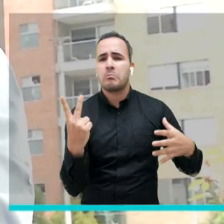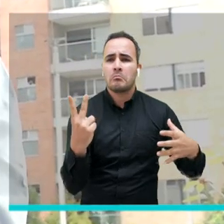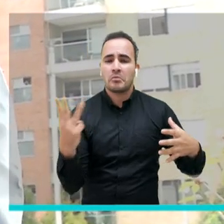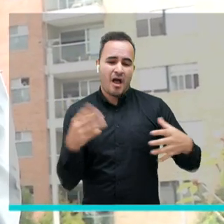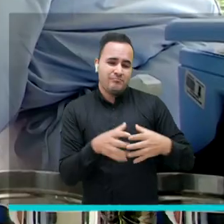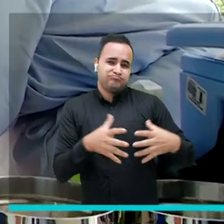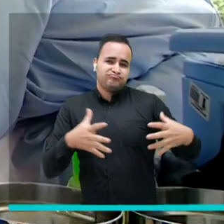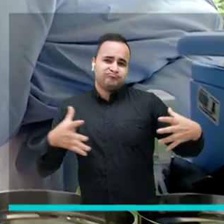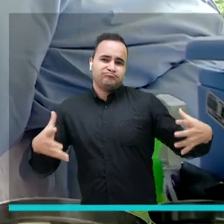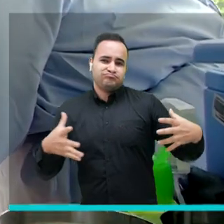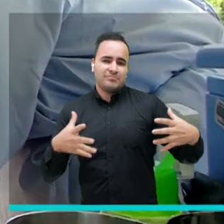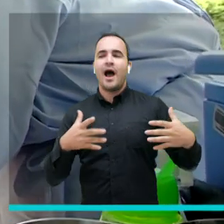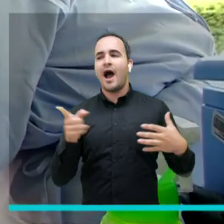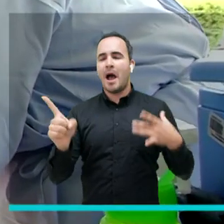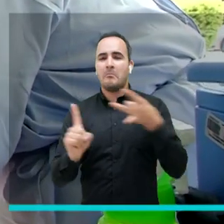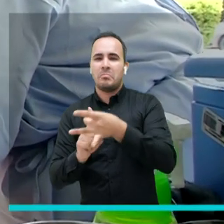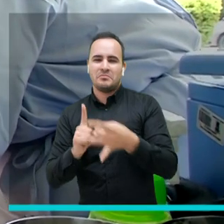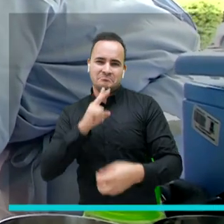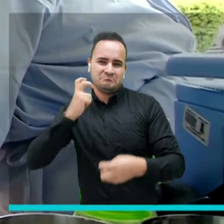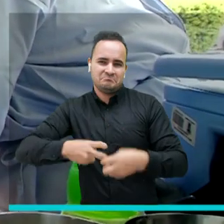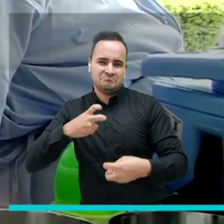de un virus en una comunidad.